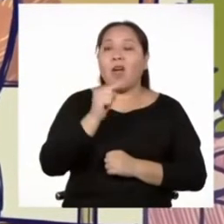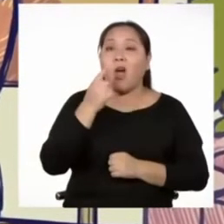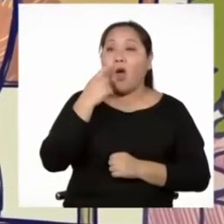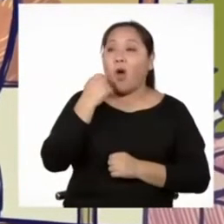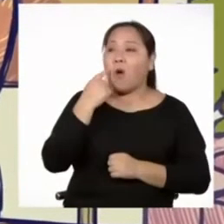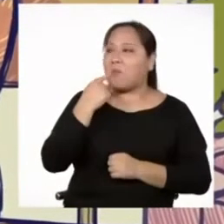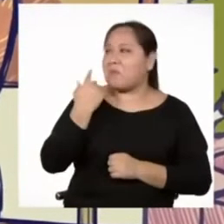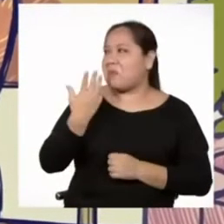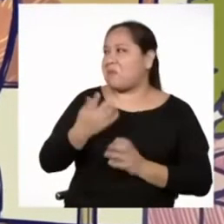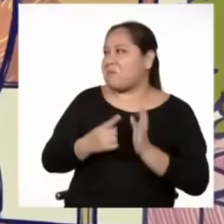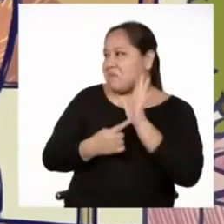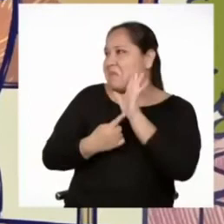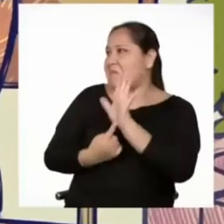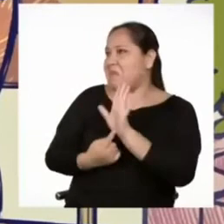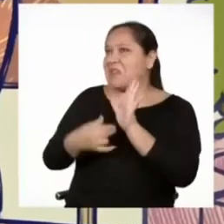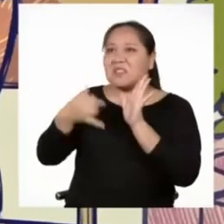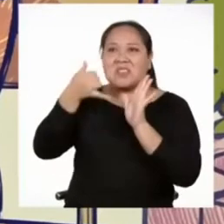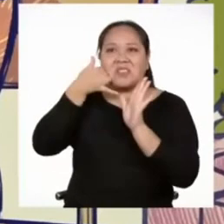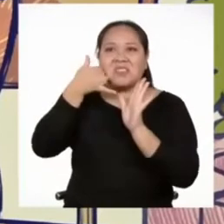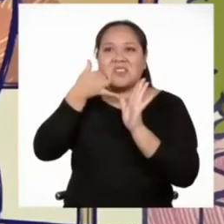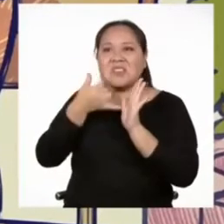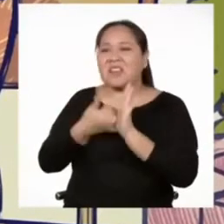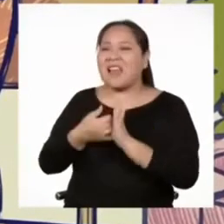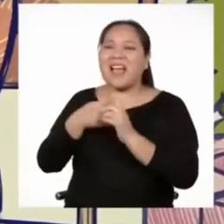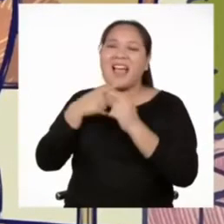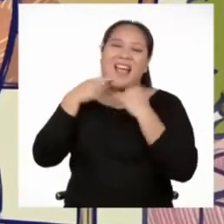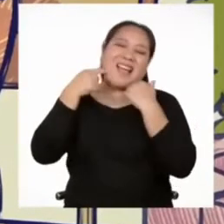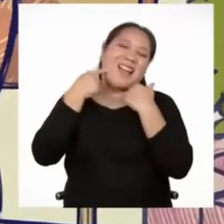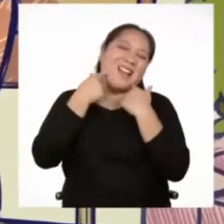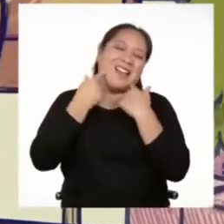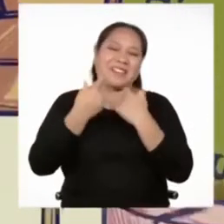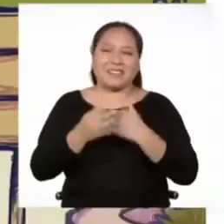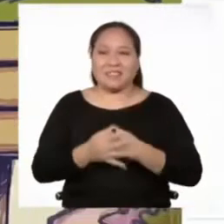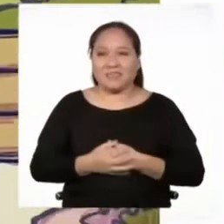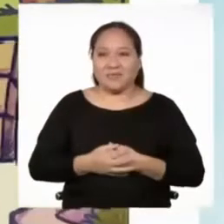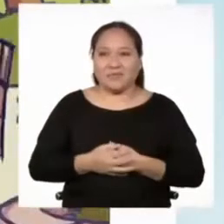le muestra su celular y sonríe.